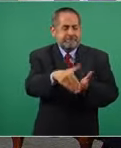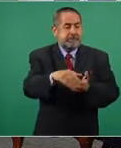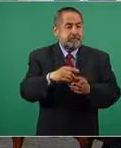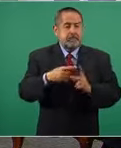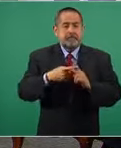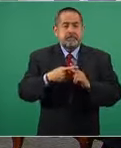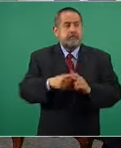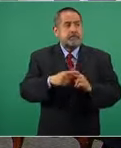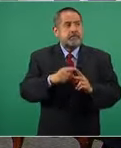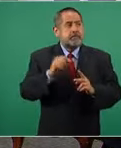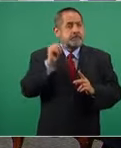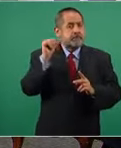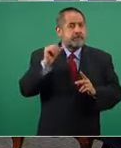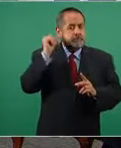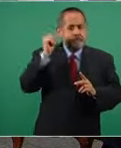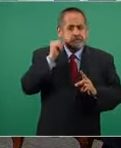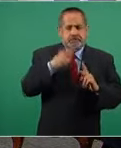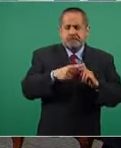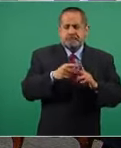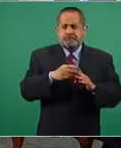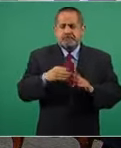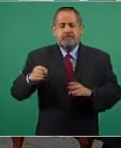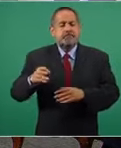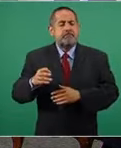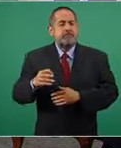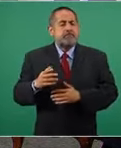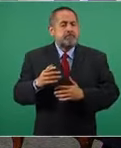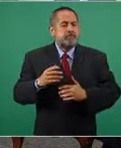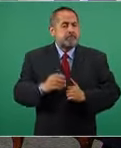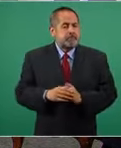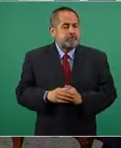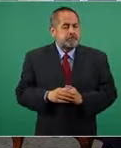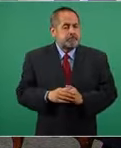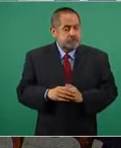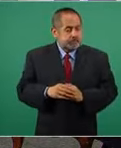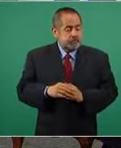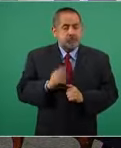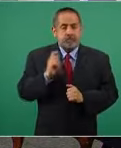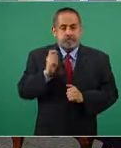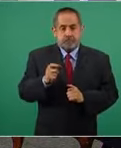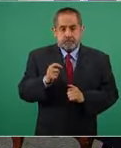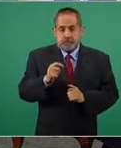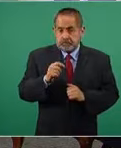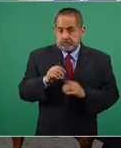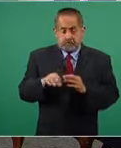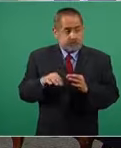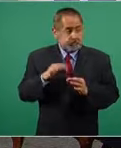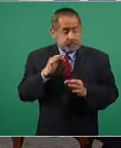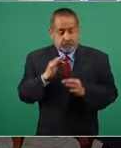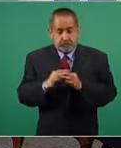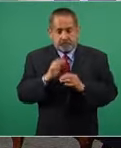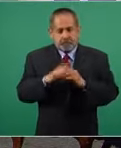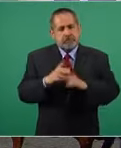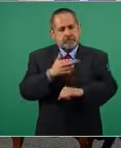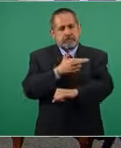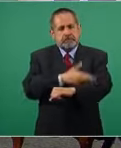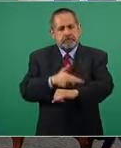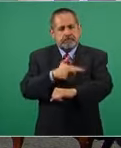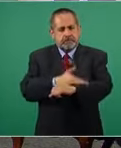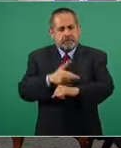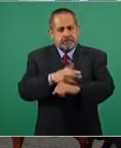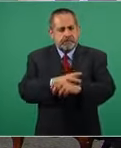el principio de abril, una vez que se termine todo el trámite